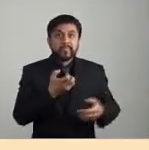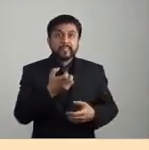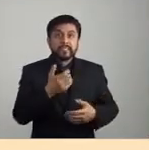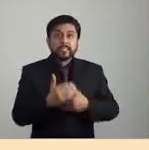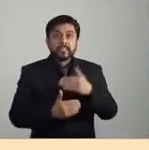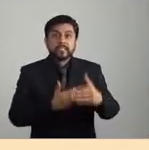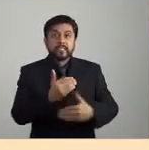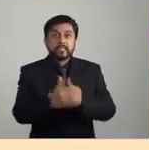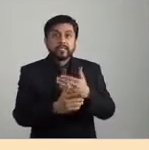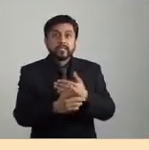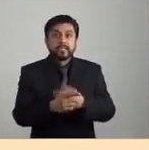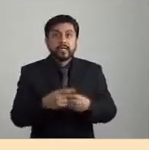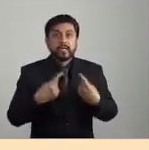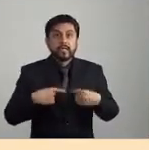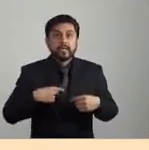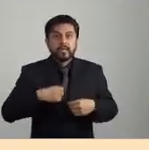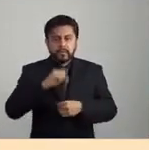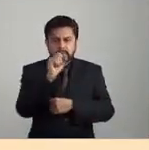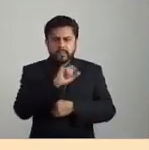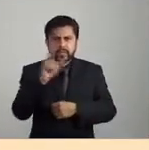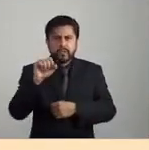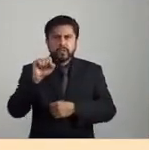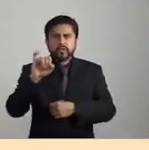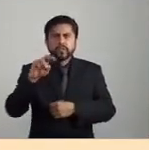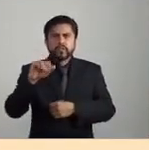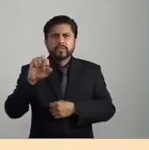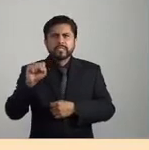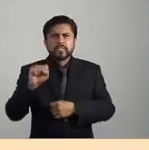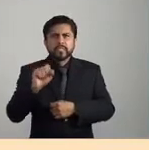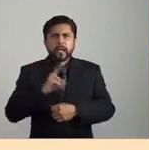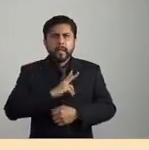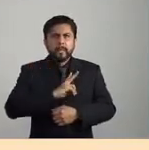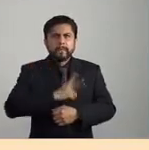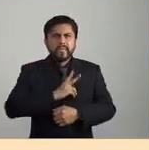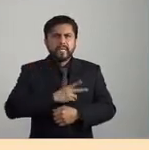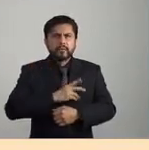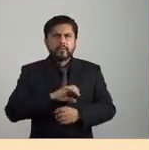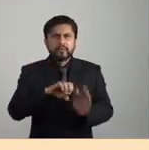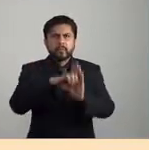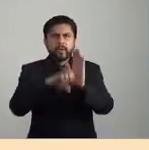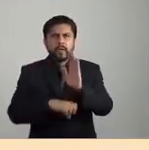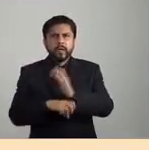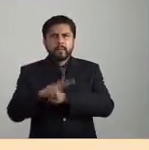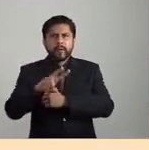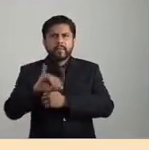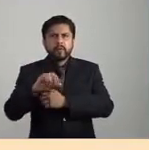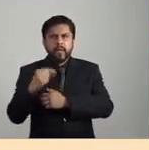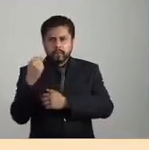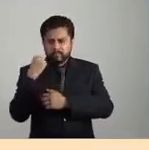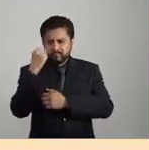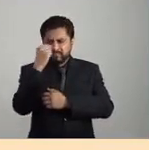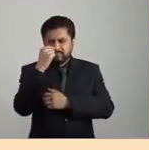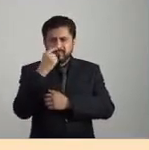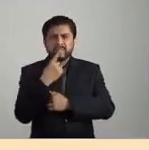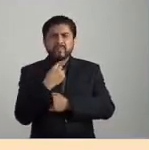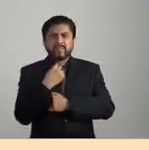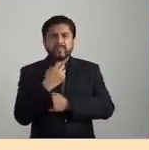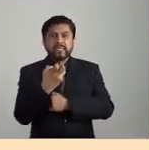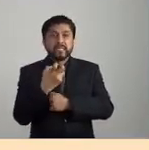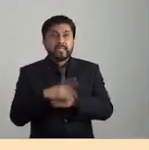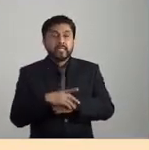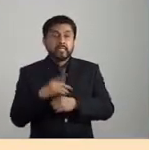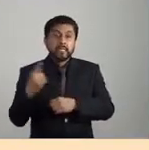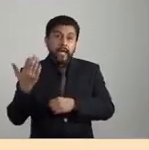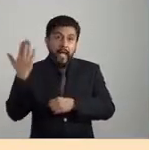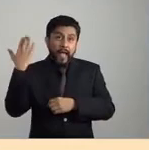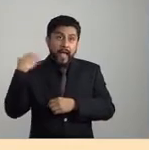los técnicos llaman zoonosis. Determinados virus, como por ejemplo la viruela, el caso, por ejemplo, de la conquista de